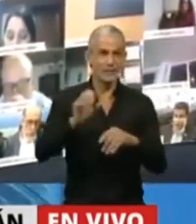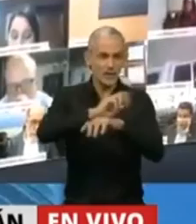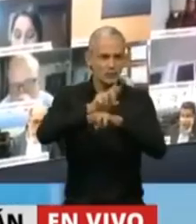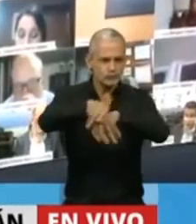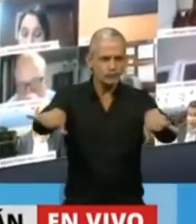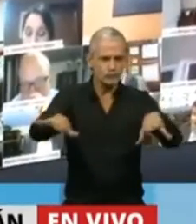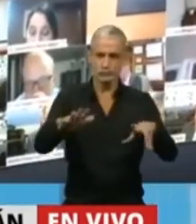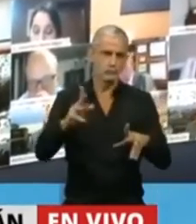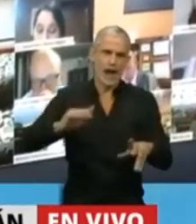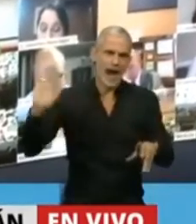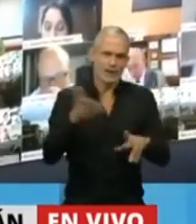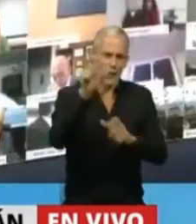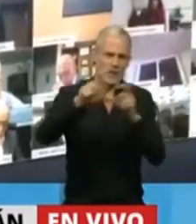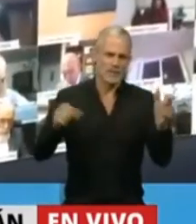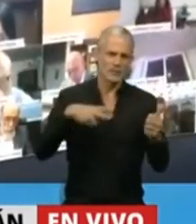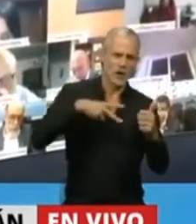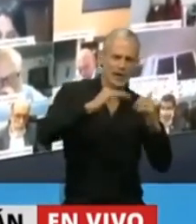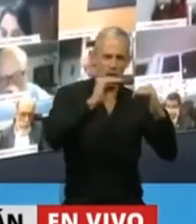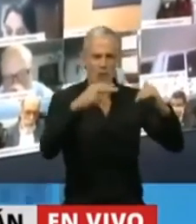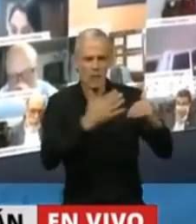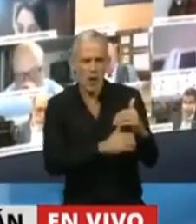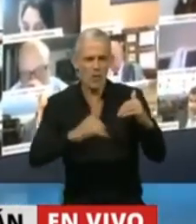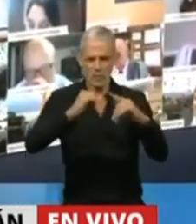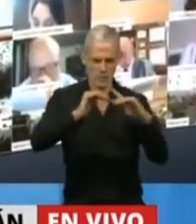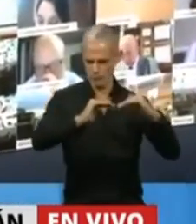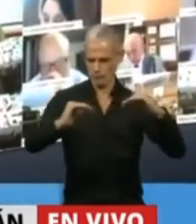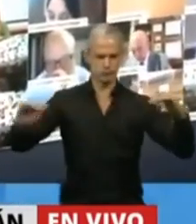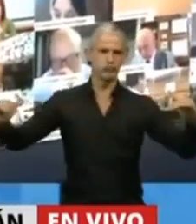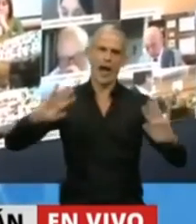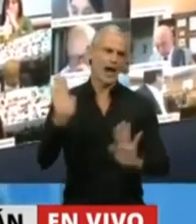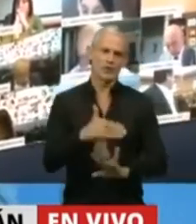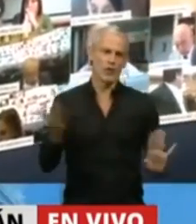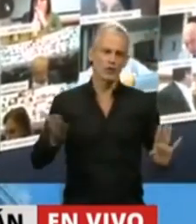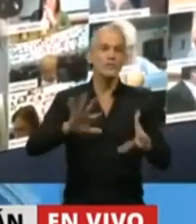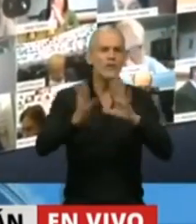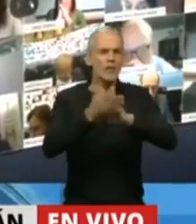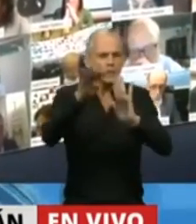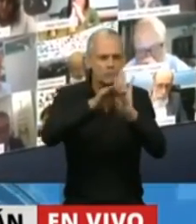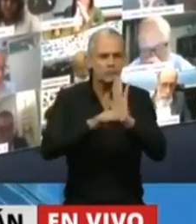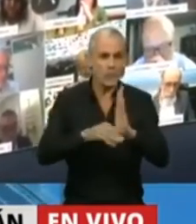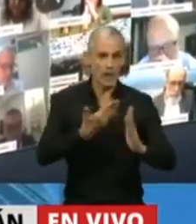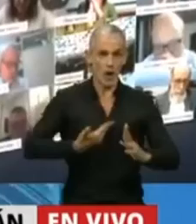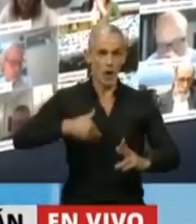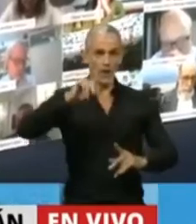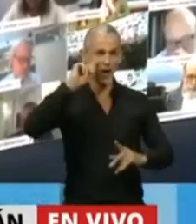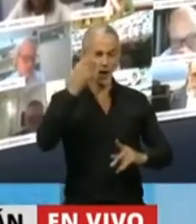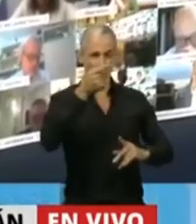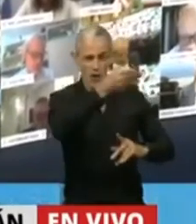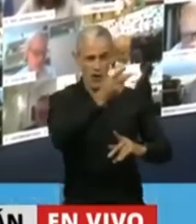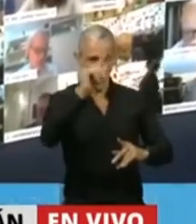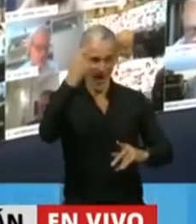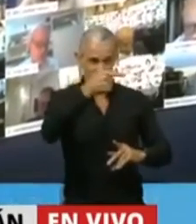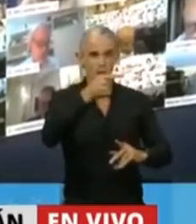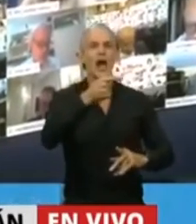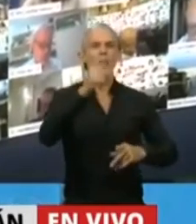transversal a todos los argentinos y sin lugar a dudas las medidas que se han tomado desde el Gobierno Nacional han sido